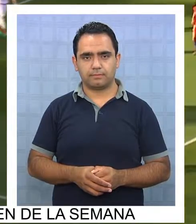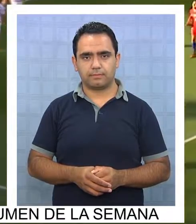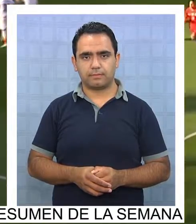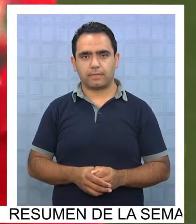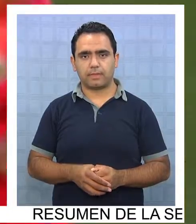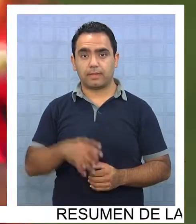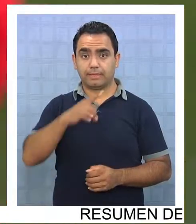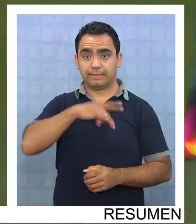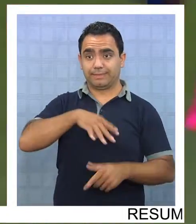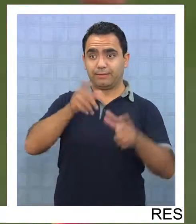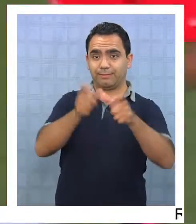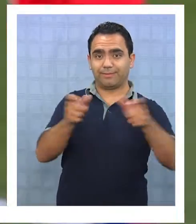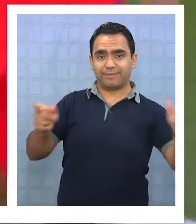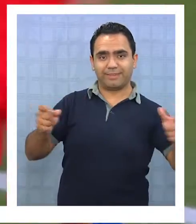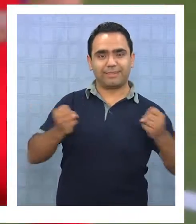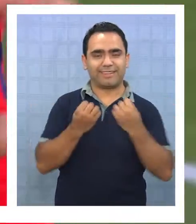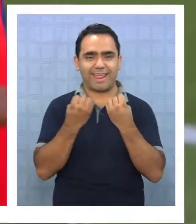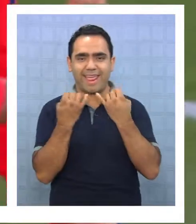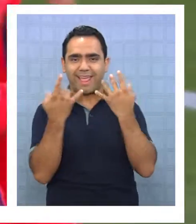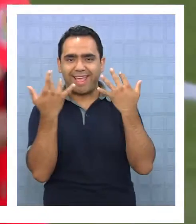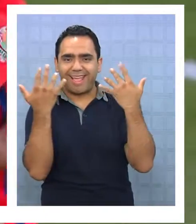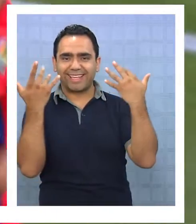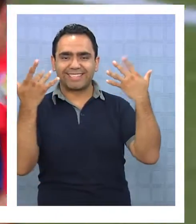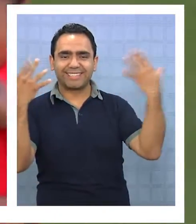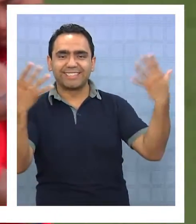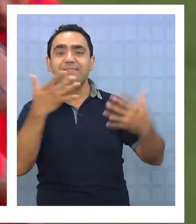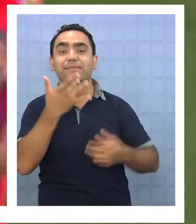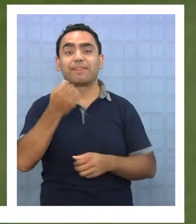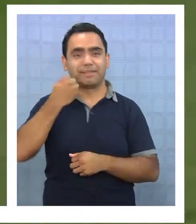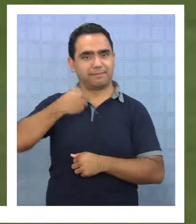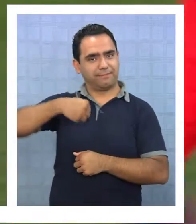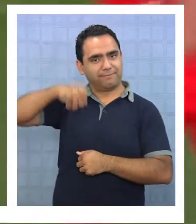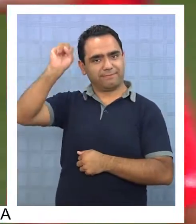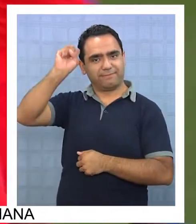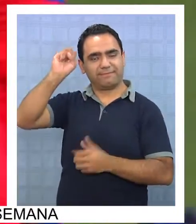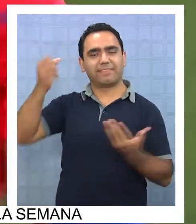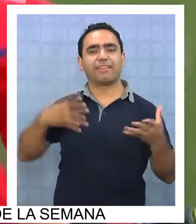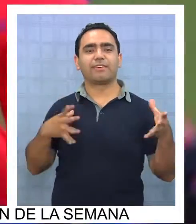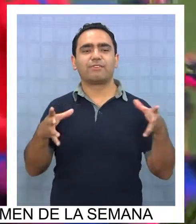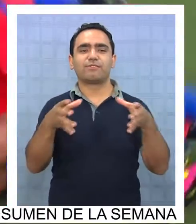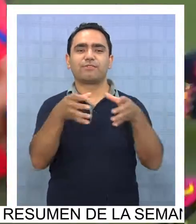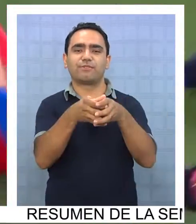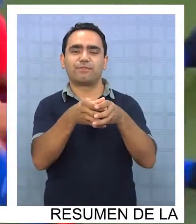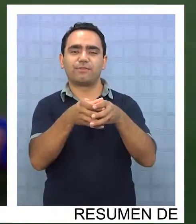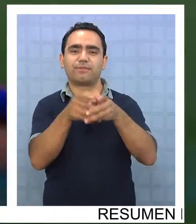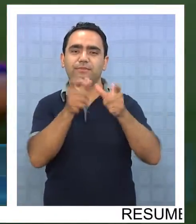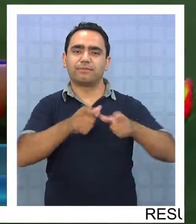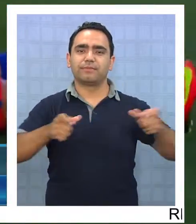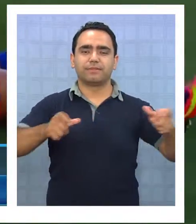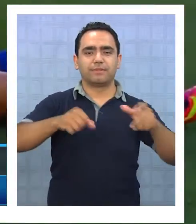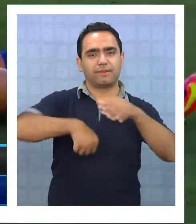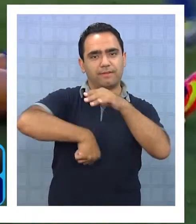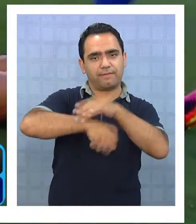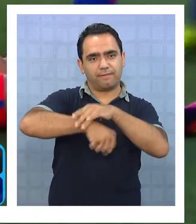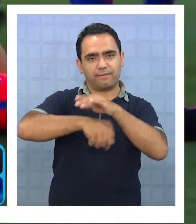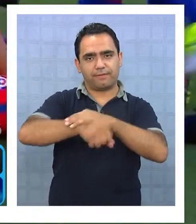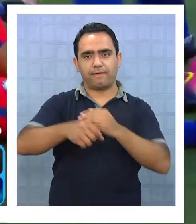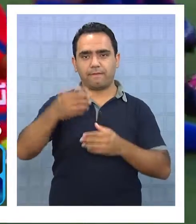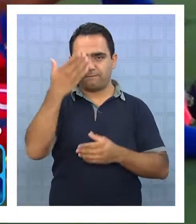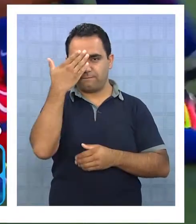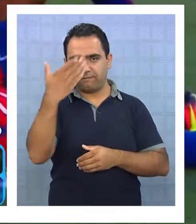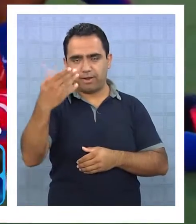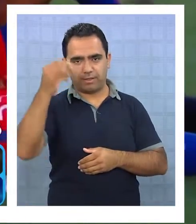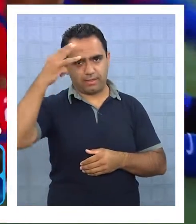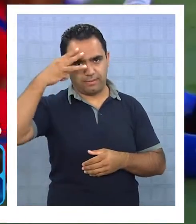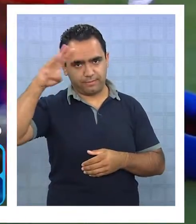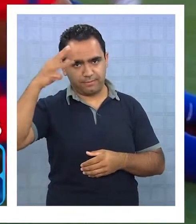los chilenos aún no se nos pasa la alegría por el resultado obtenido gracias a la roja de todos frente al cuadro mexicano en la Copa